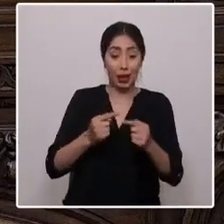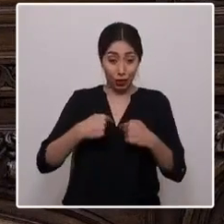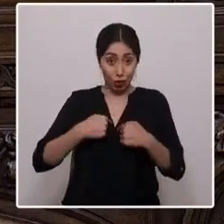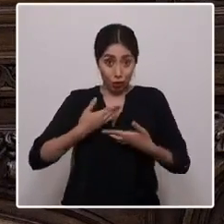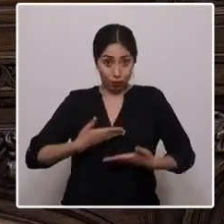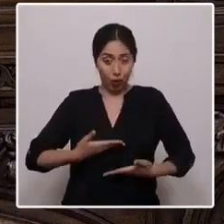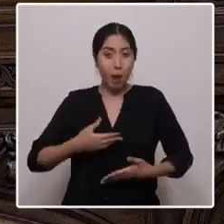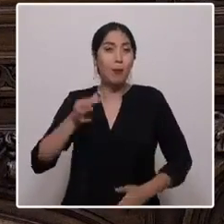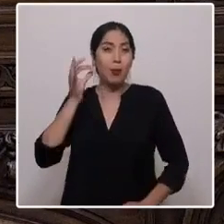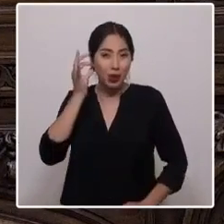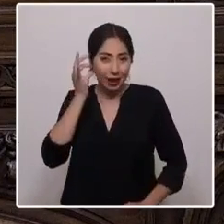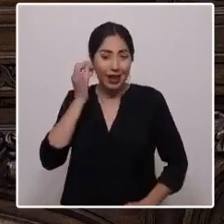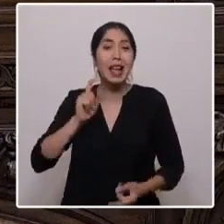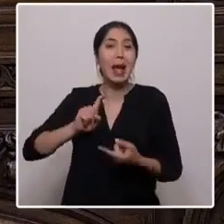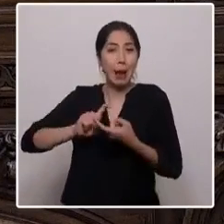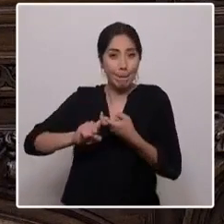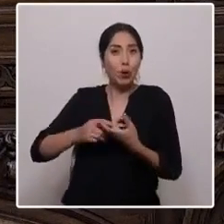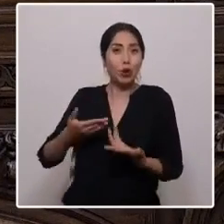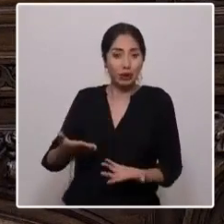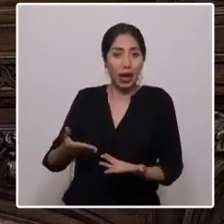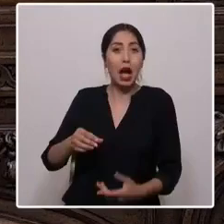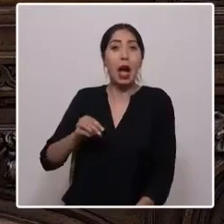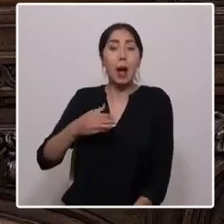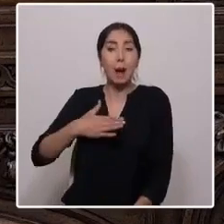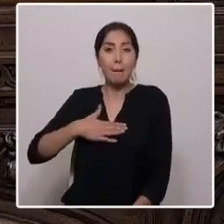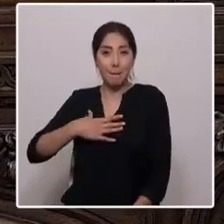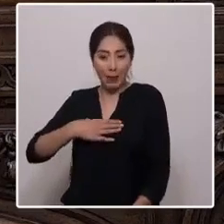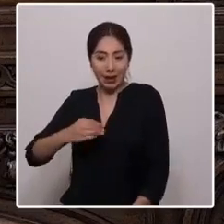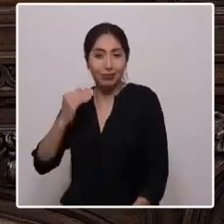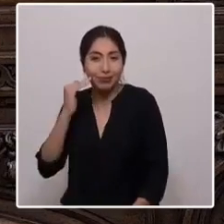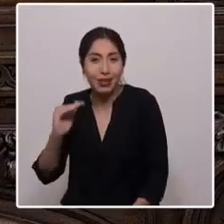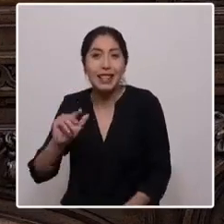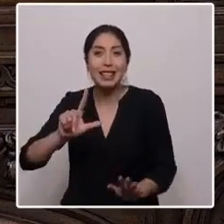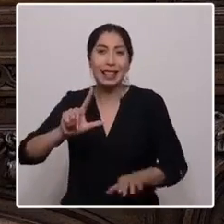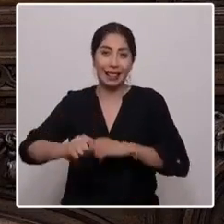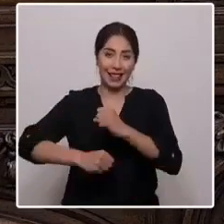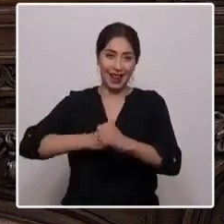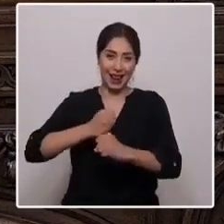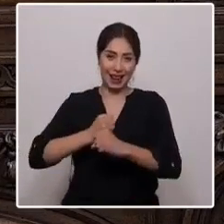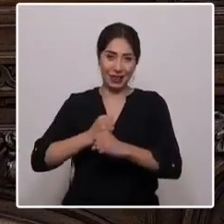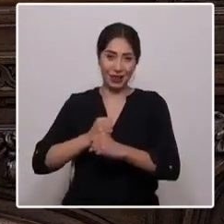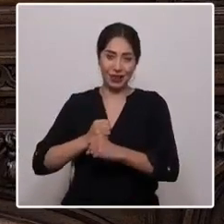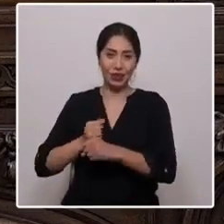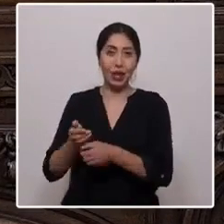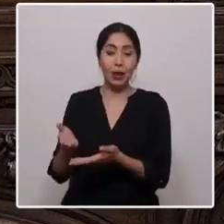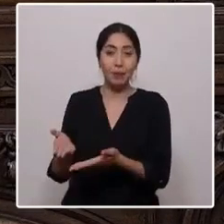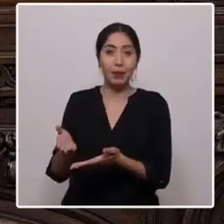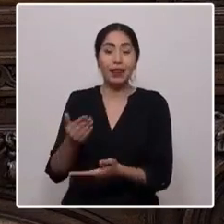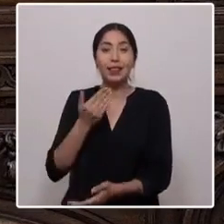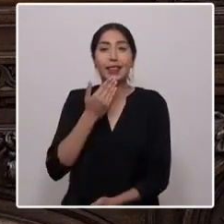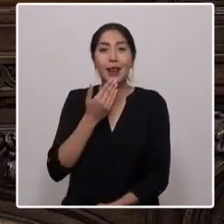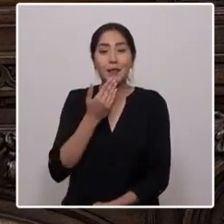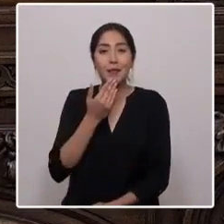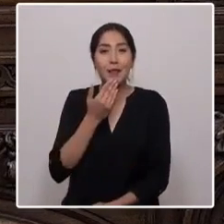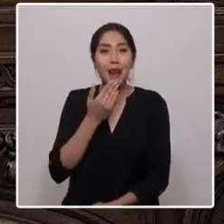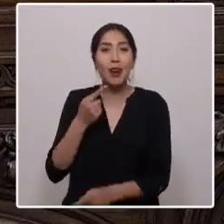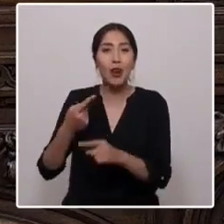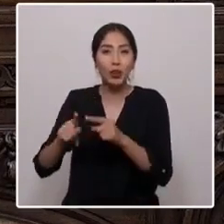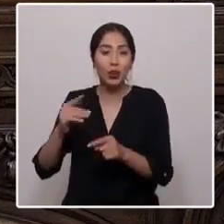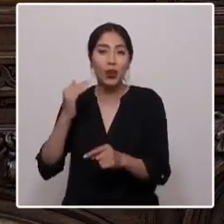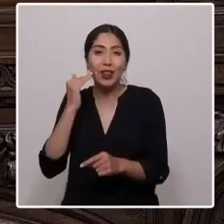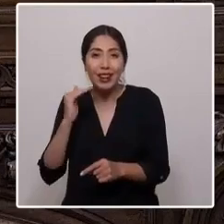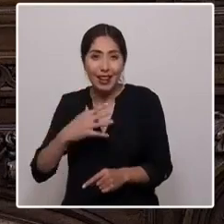esposa y madre de una intrépida e inteligente niña de siete años, Ronit, y un dulce de remoto de tres años,